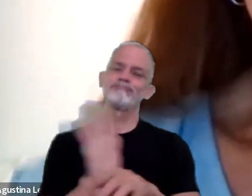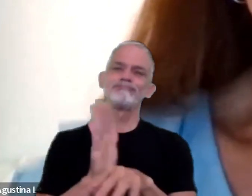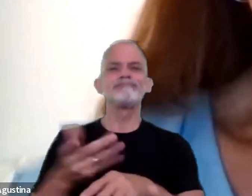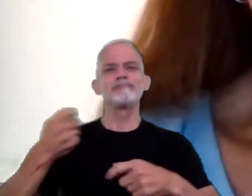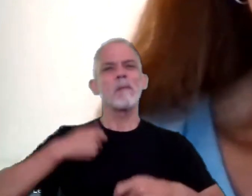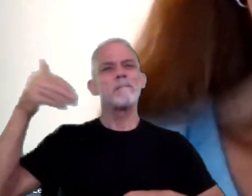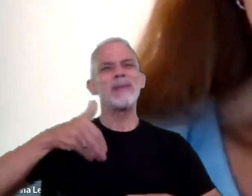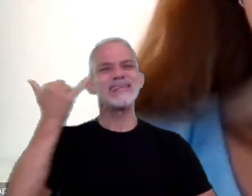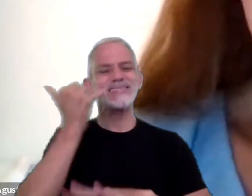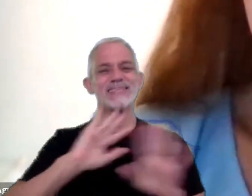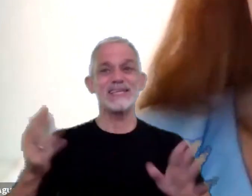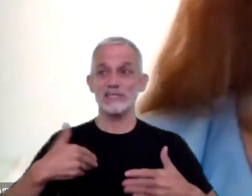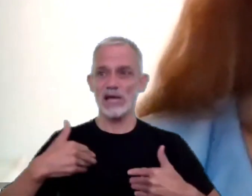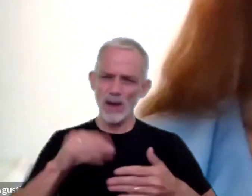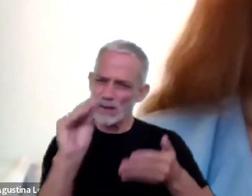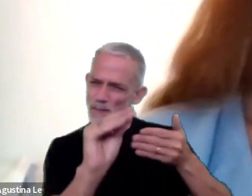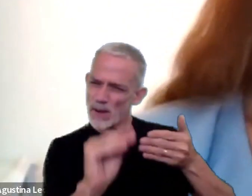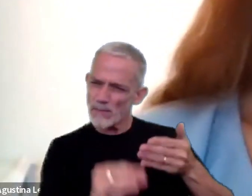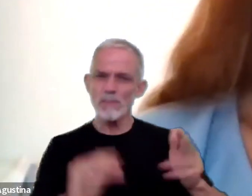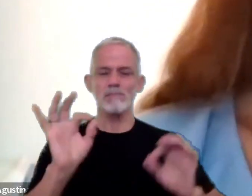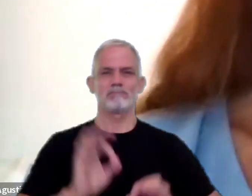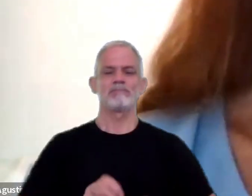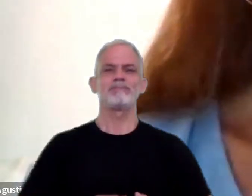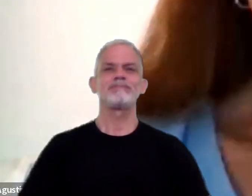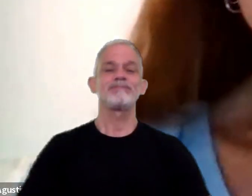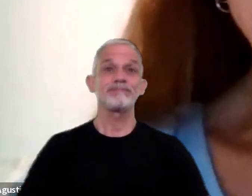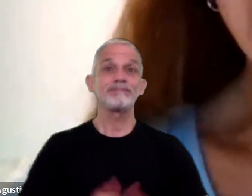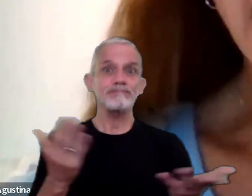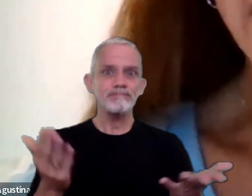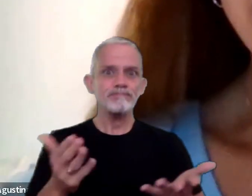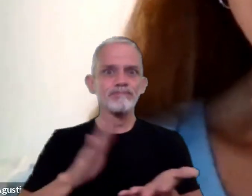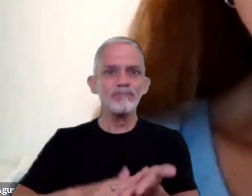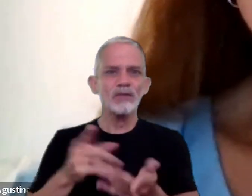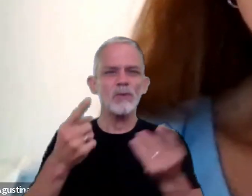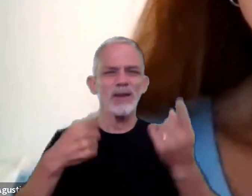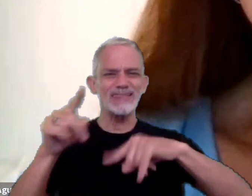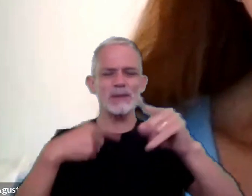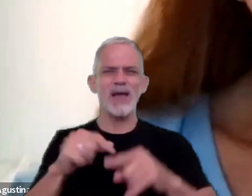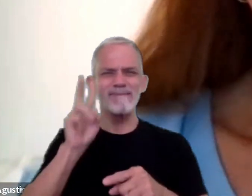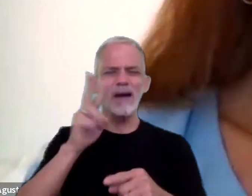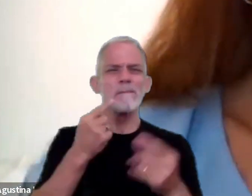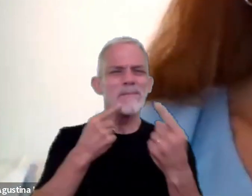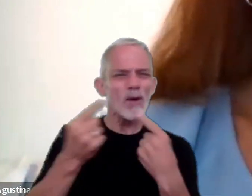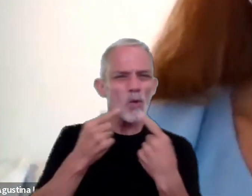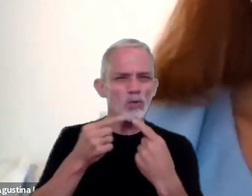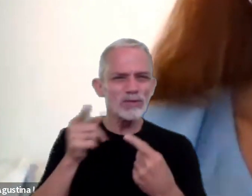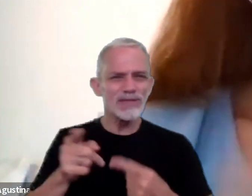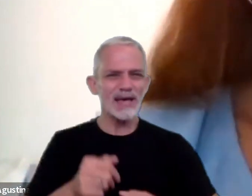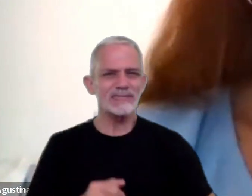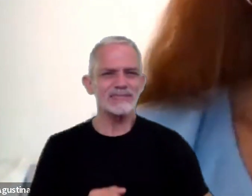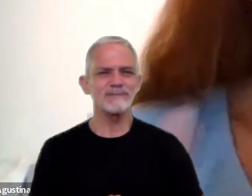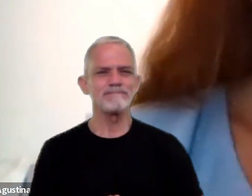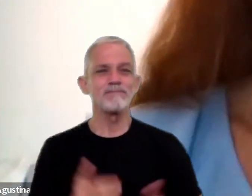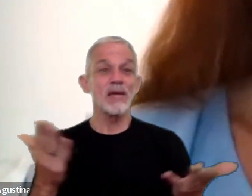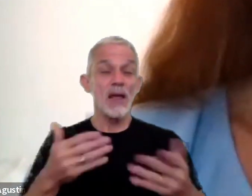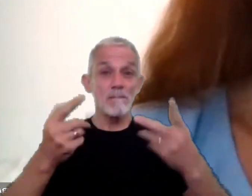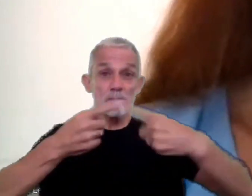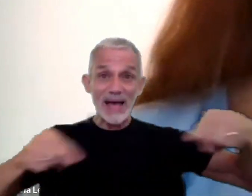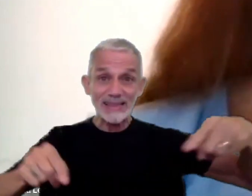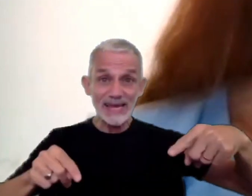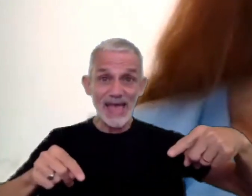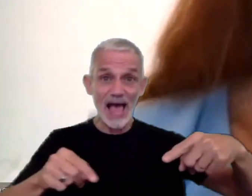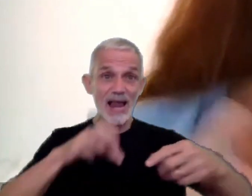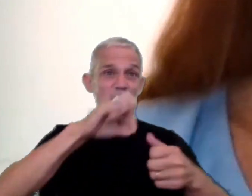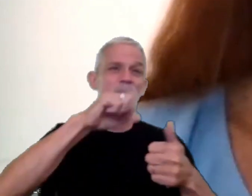para poder nosotros registrarlo y en cuanto también vi que había un par de preguntas el material se los